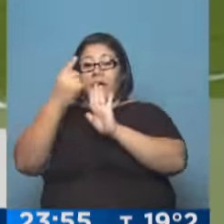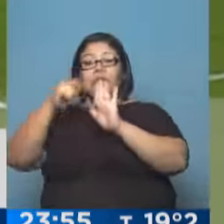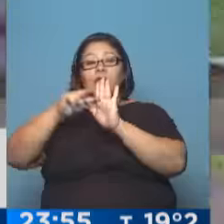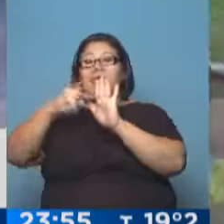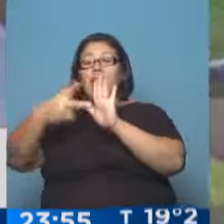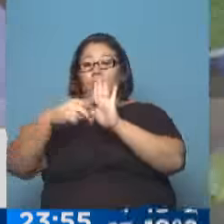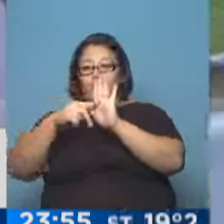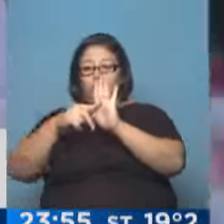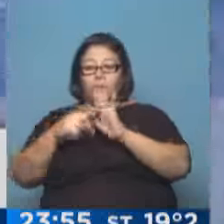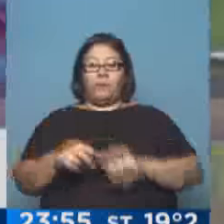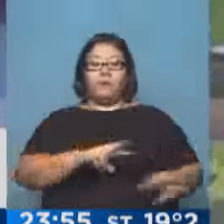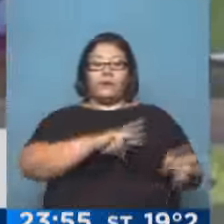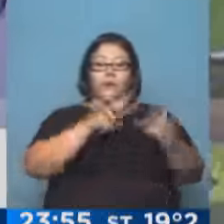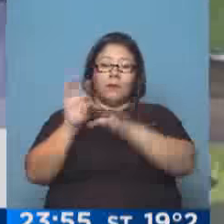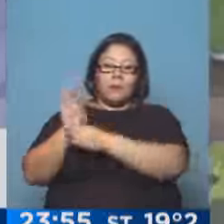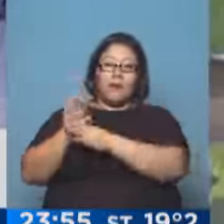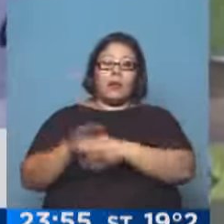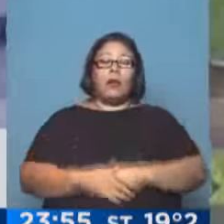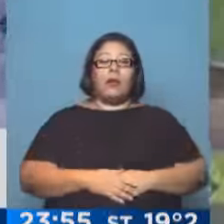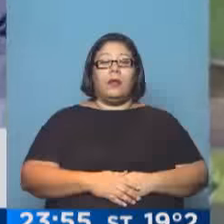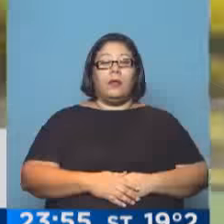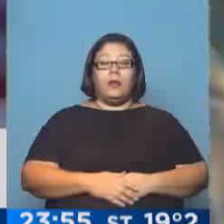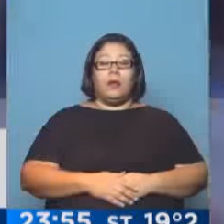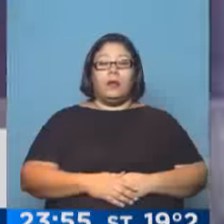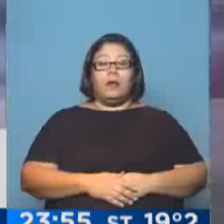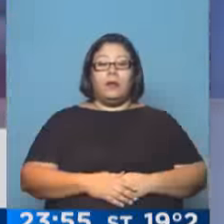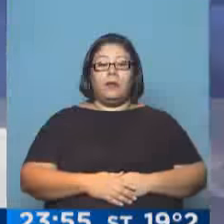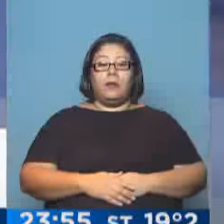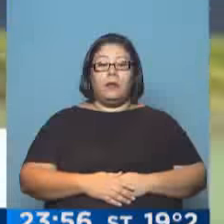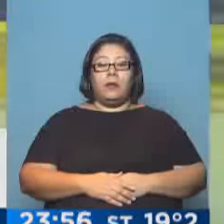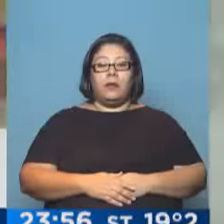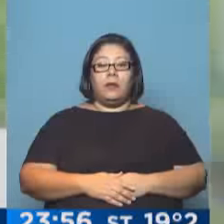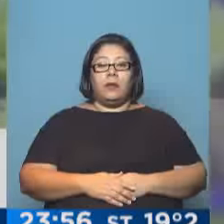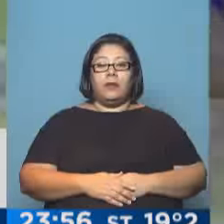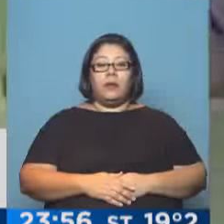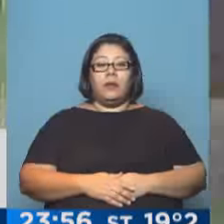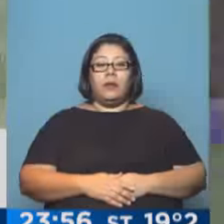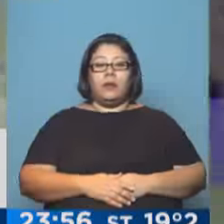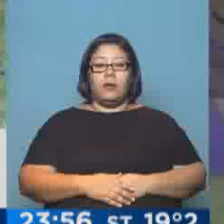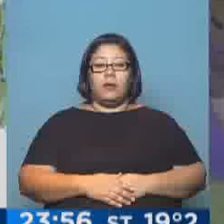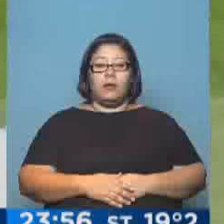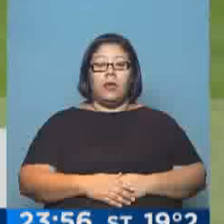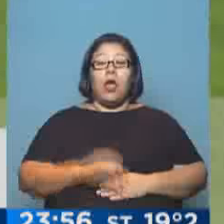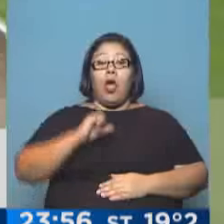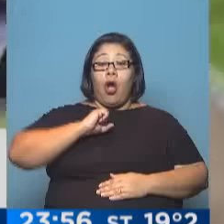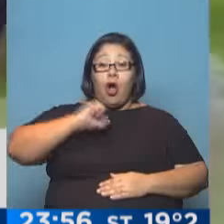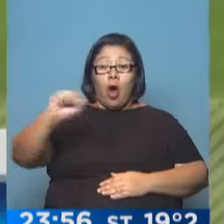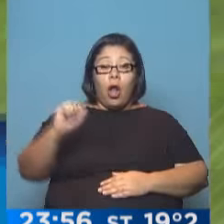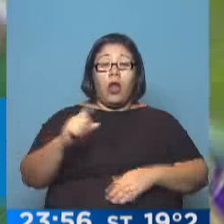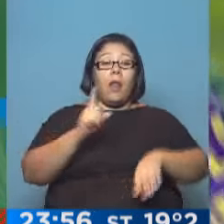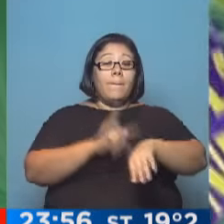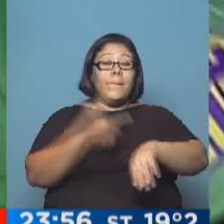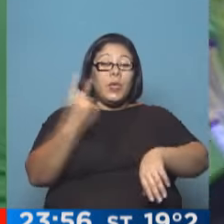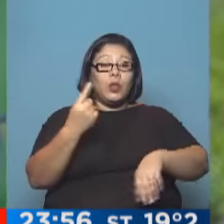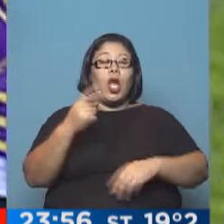con un solo gol. Fernando Luna iba a marcar el 1-0 para el conjunto local, para el conjunto del viaducto. Y de esta forma, tras ese gol que se metía a los 19 minutos,